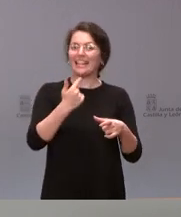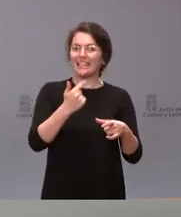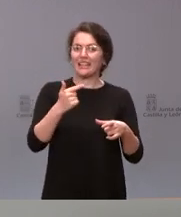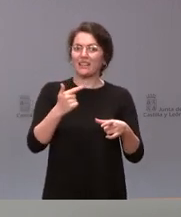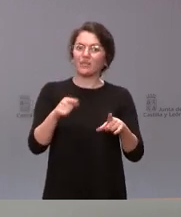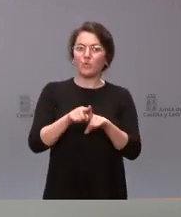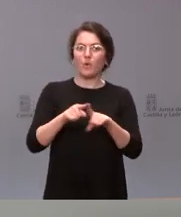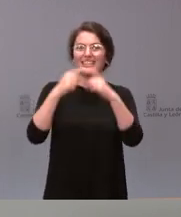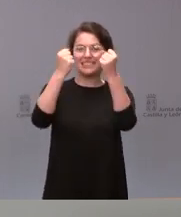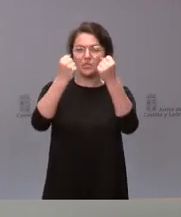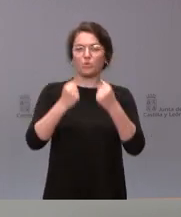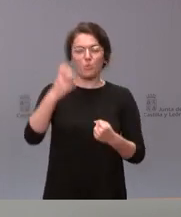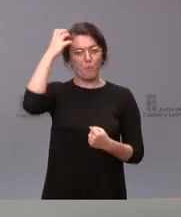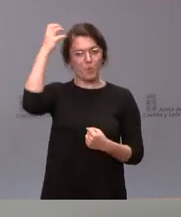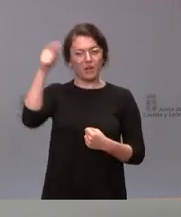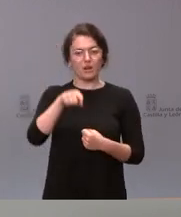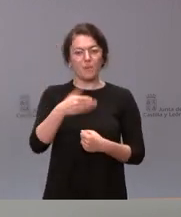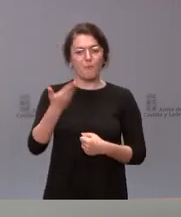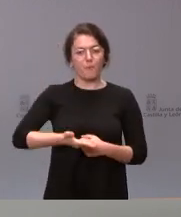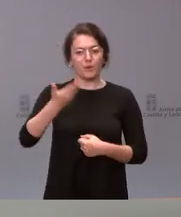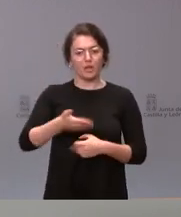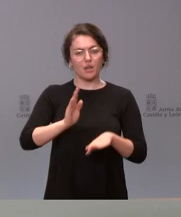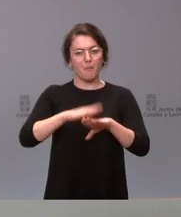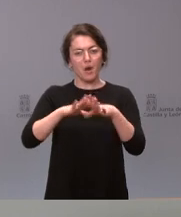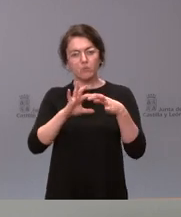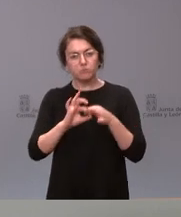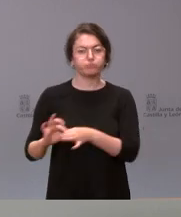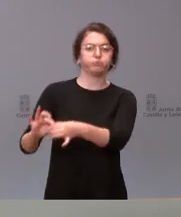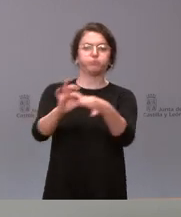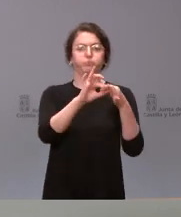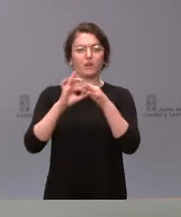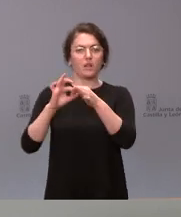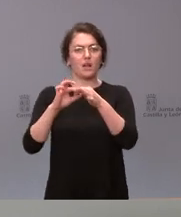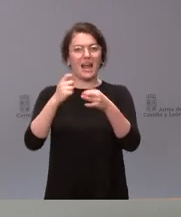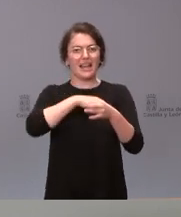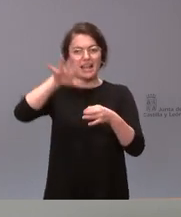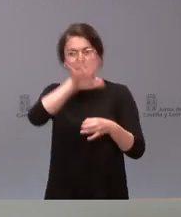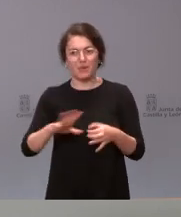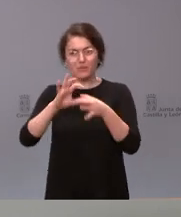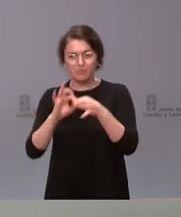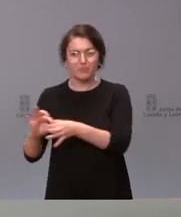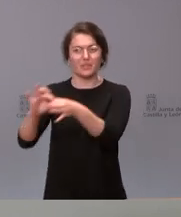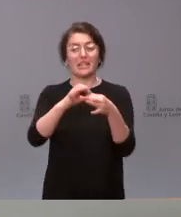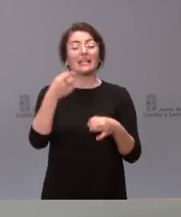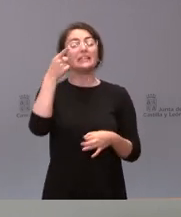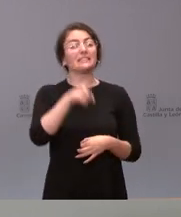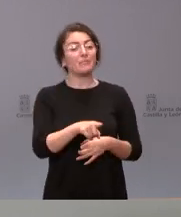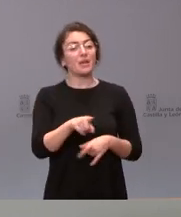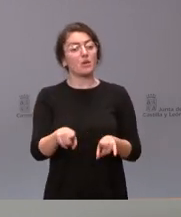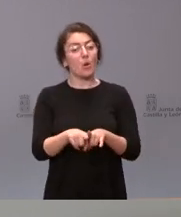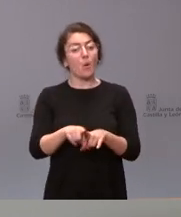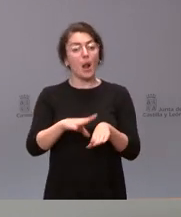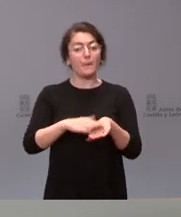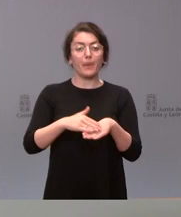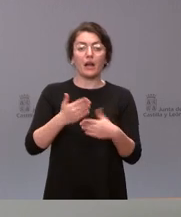monárquica como factor de cohesión y de unidad nacional, pero también como factor de interlocución